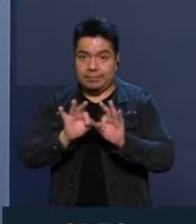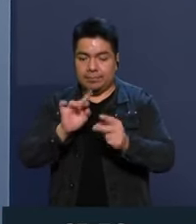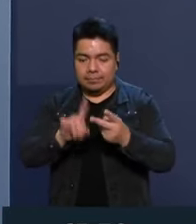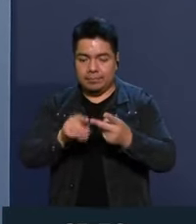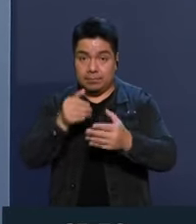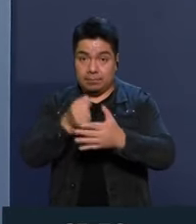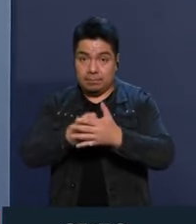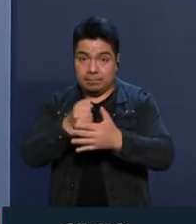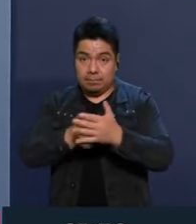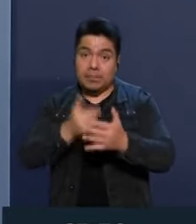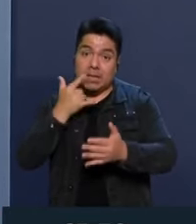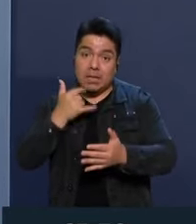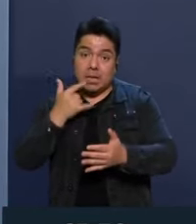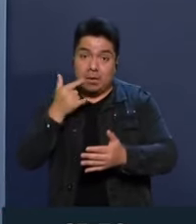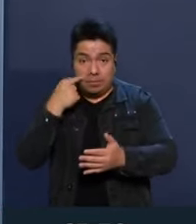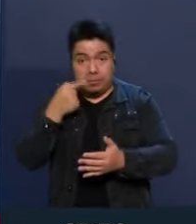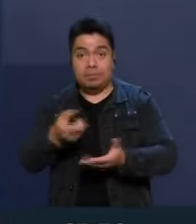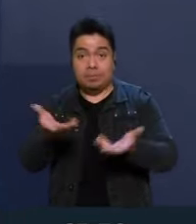seguir exigiendo verdad y seguir exigiendo justicia.